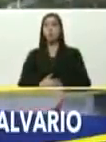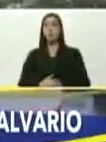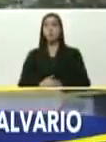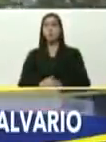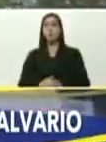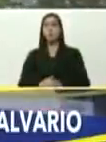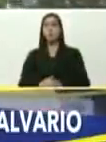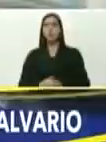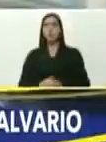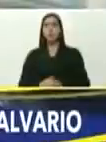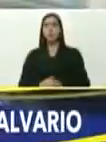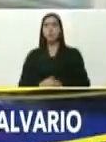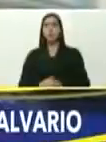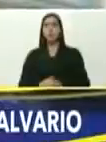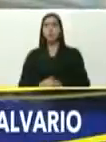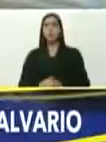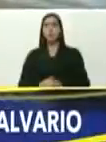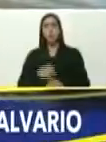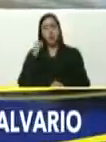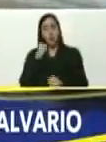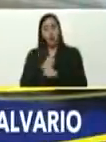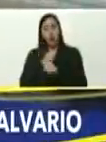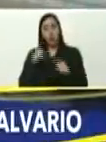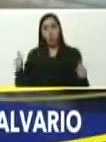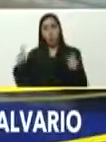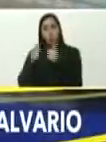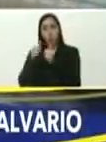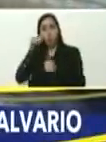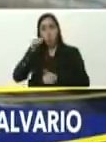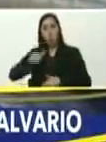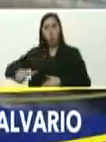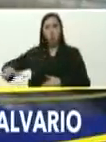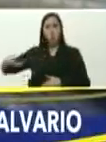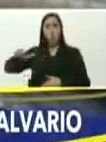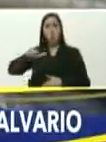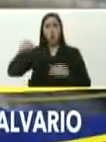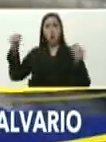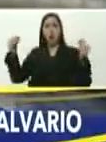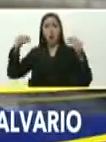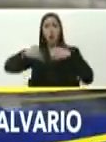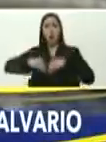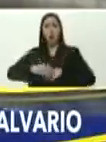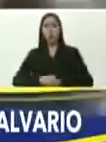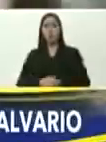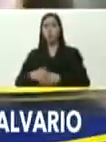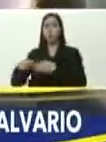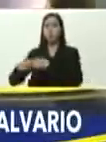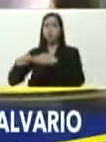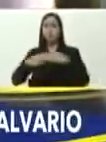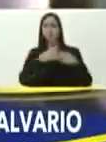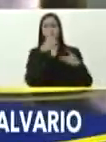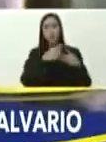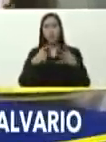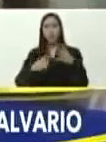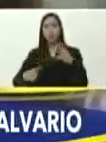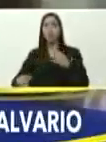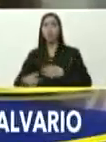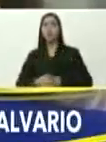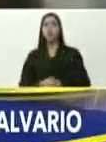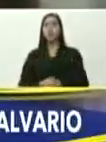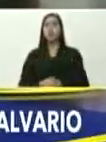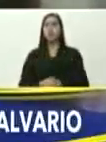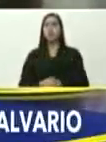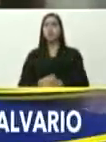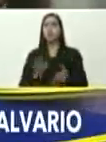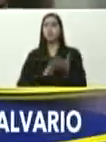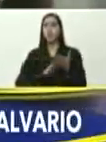lo la jugamos, con el pueblo, con el poder, popular, organizado, con las, con las, brigadas, de las